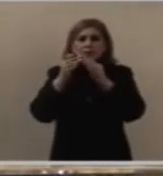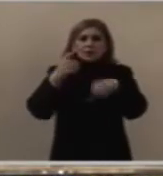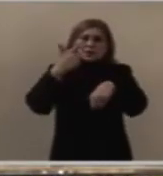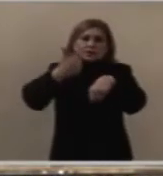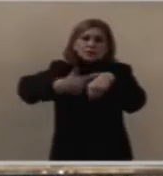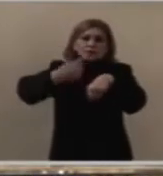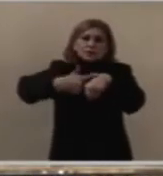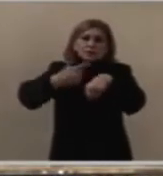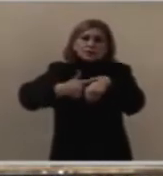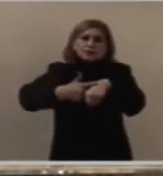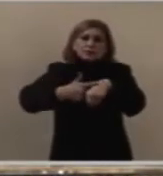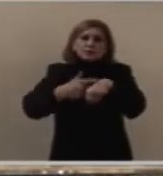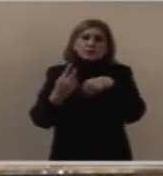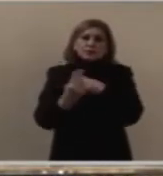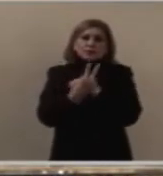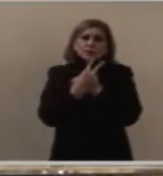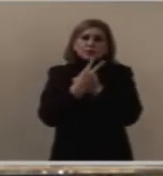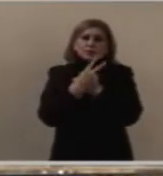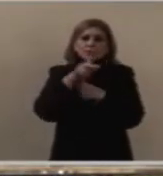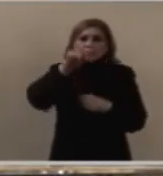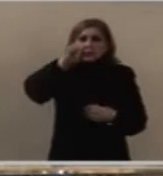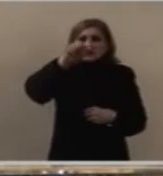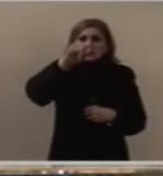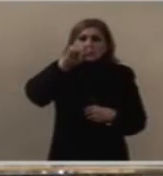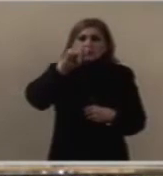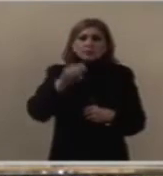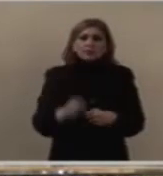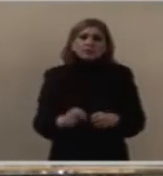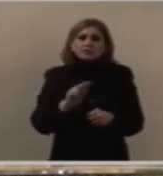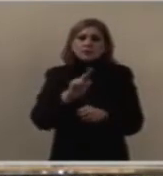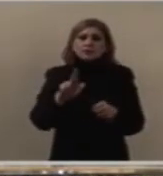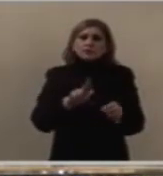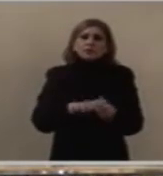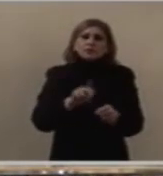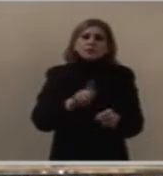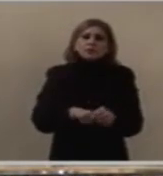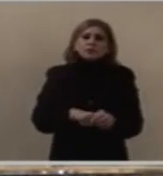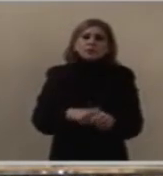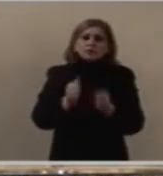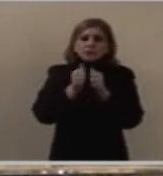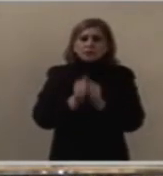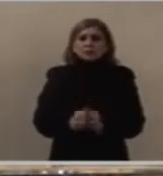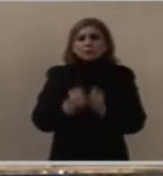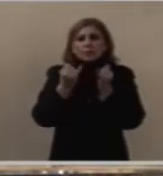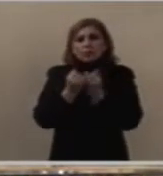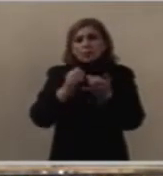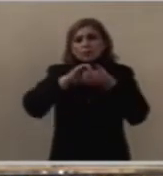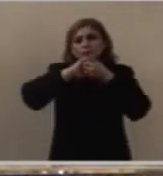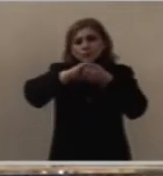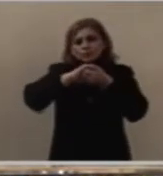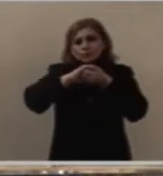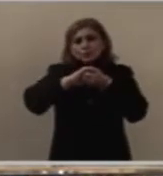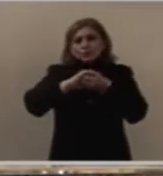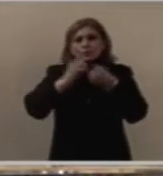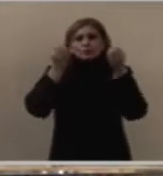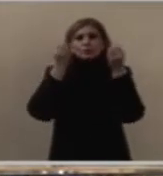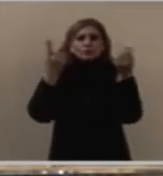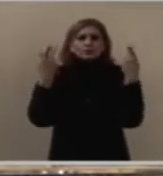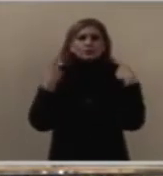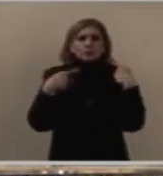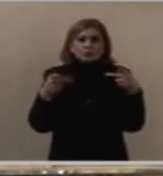casas y aquellos que están en los hospitales. También muchas personas,